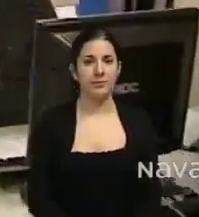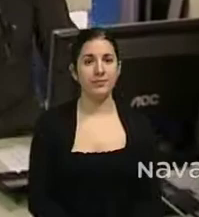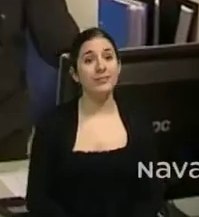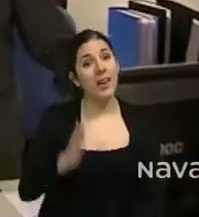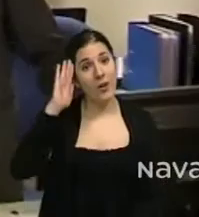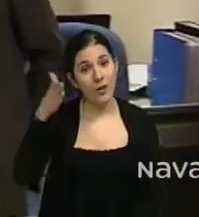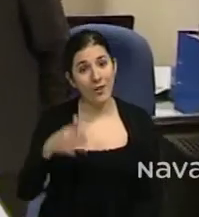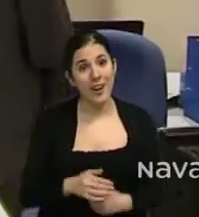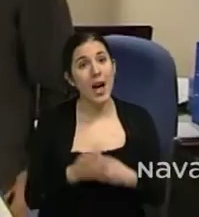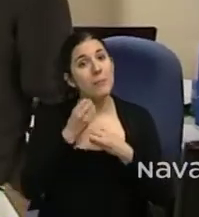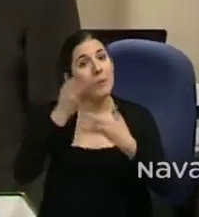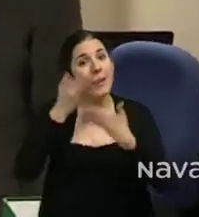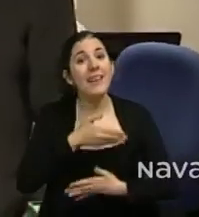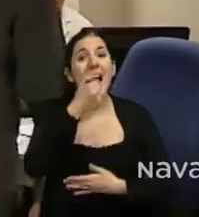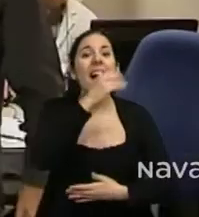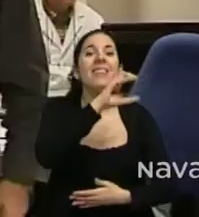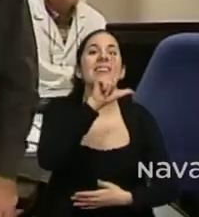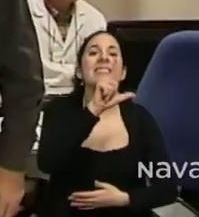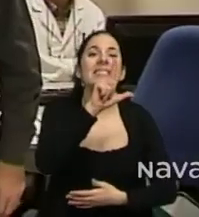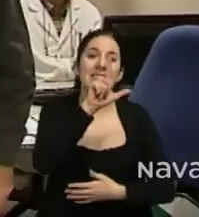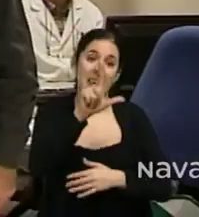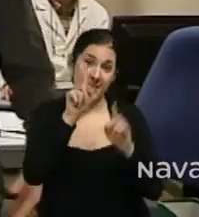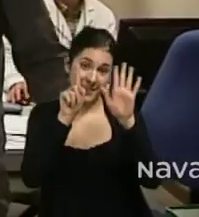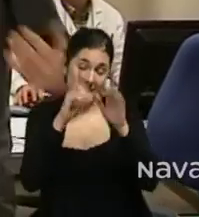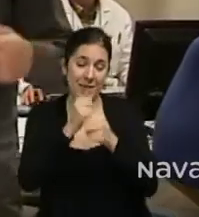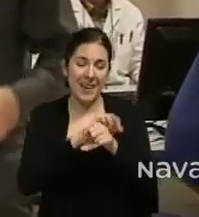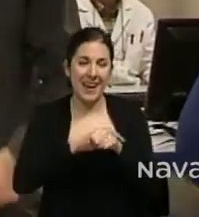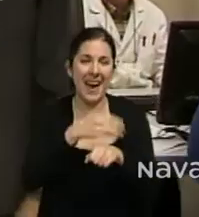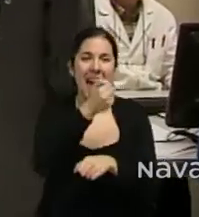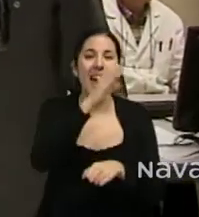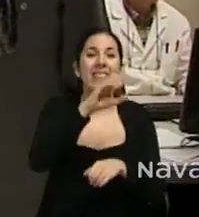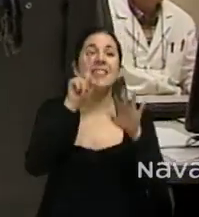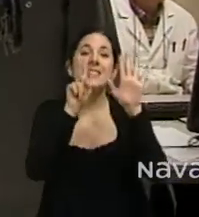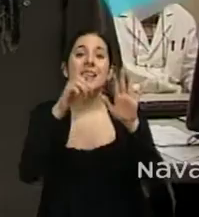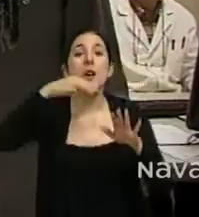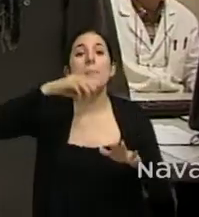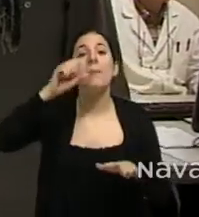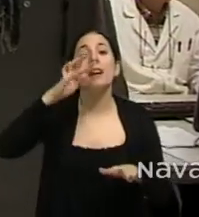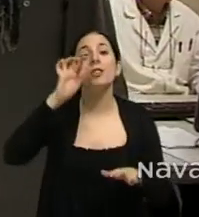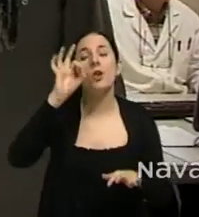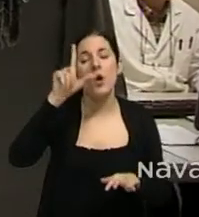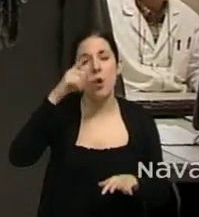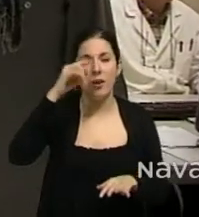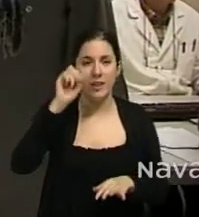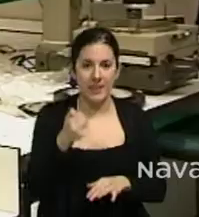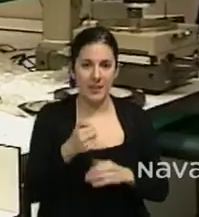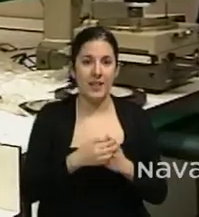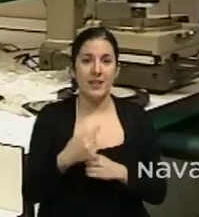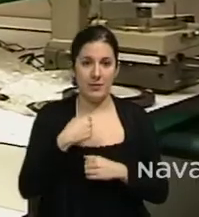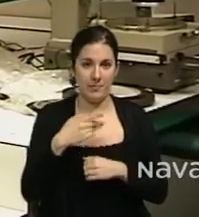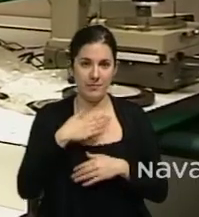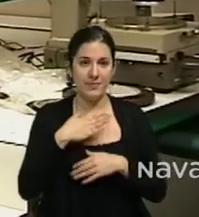Hola, bienvenidos a AC6 Metrología. Soy Ángel Martínez y os voy a hacer un pequeño recorrido por la empresa para que la conozcáis.